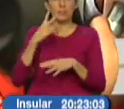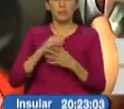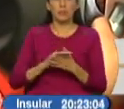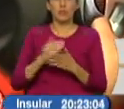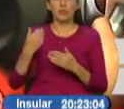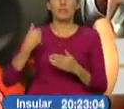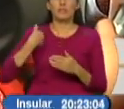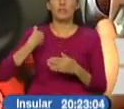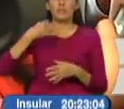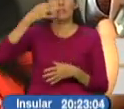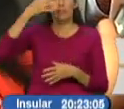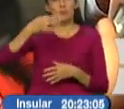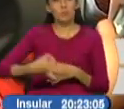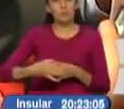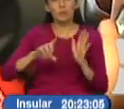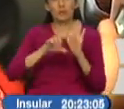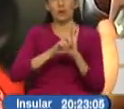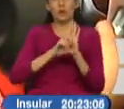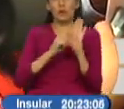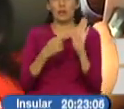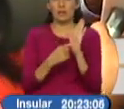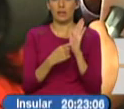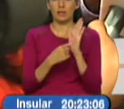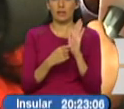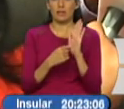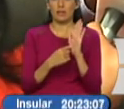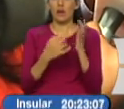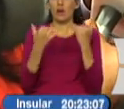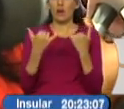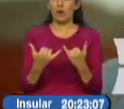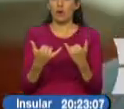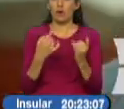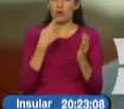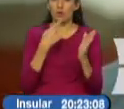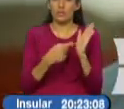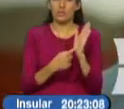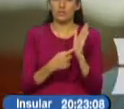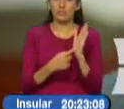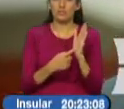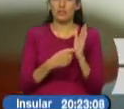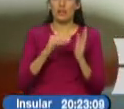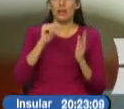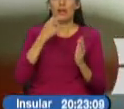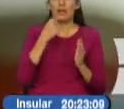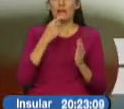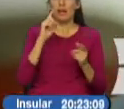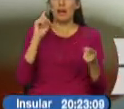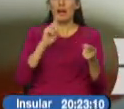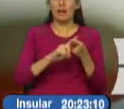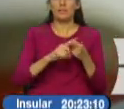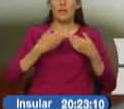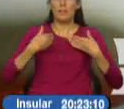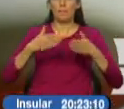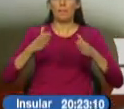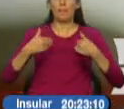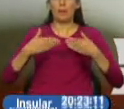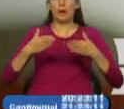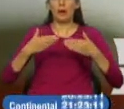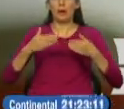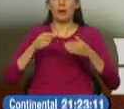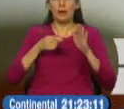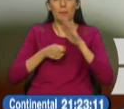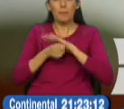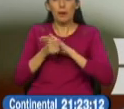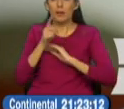cumplir con lo que la ley establecía y hoy esto es lo que se ha dictaminado. Abdalá Bucarán Ortiz permanece en Panamá en condición de asilado político.